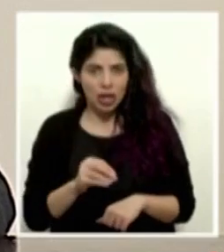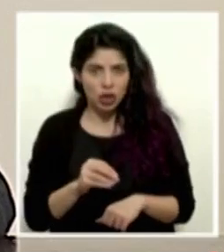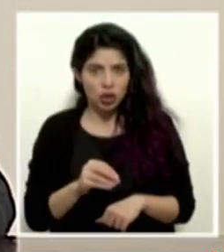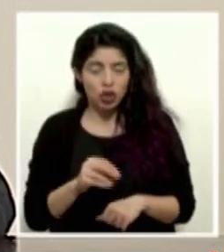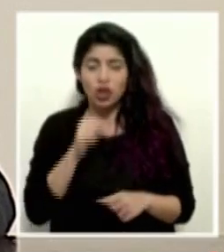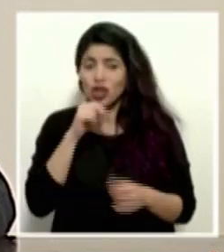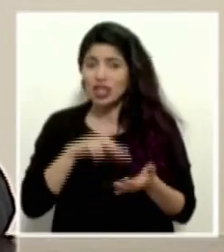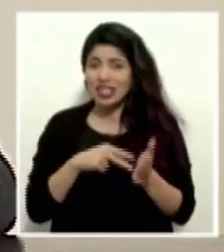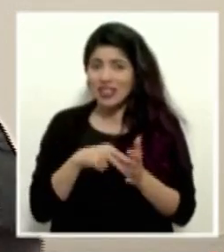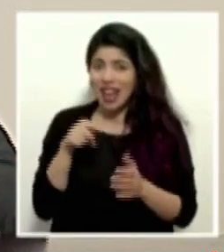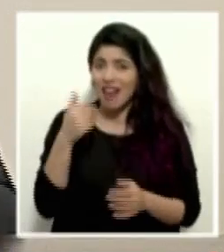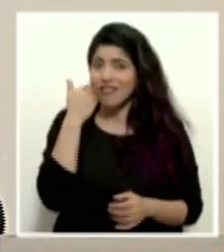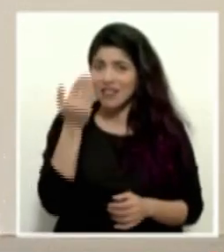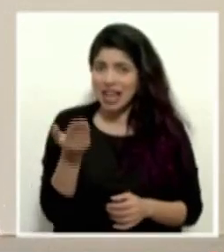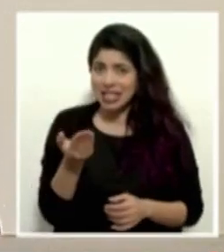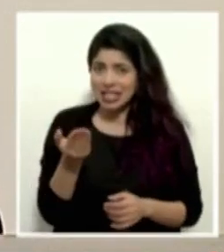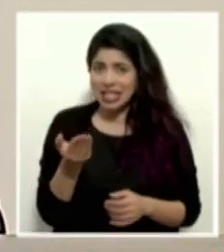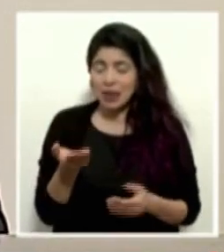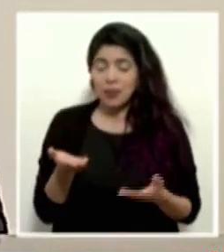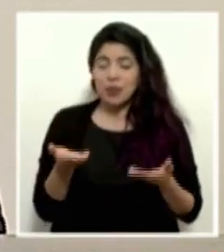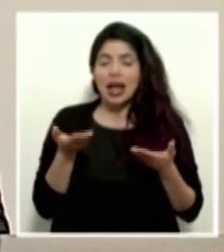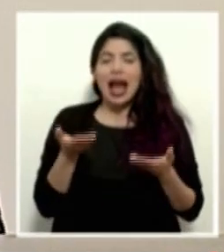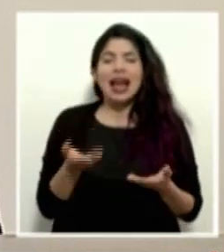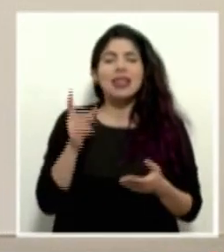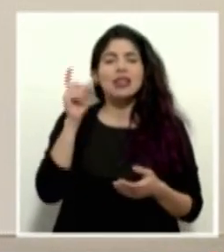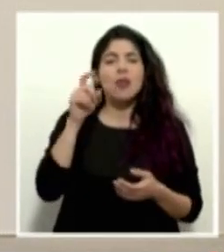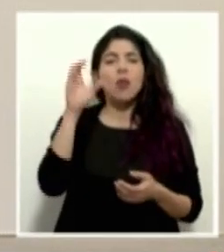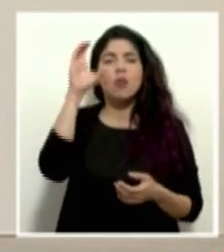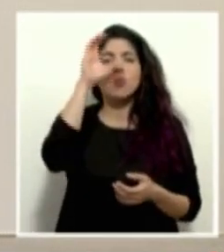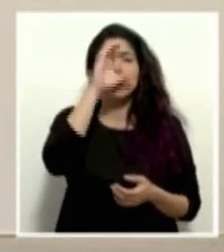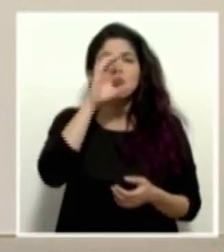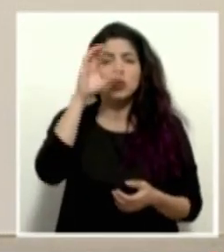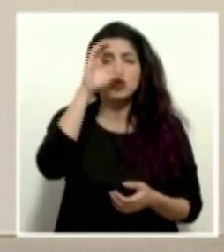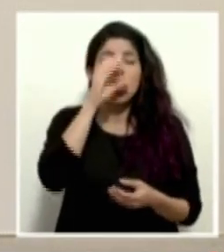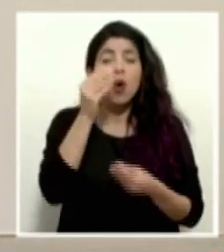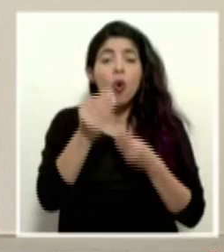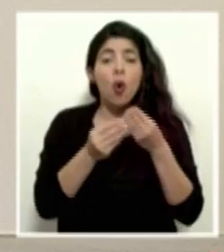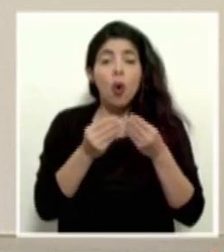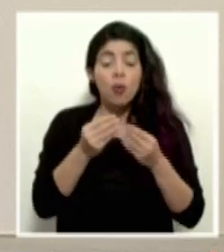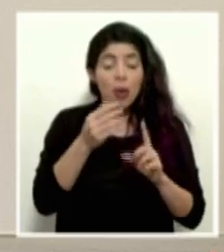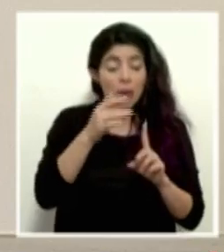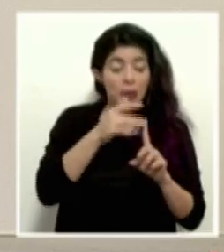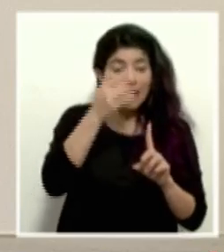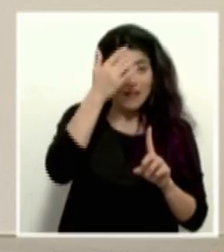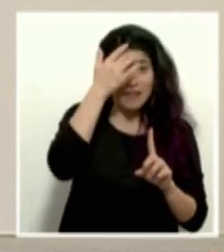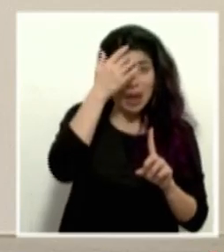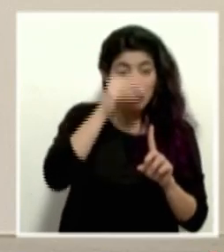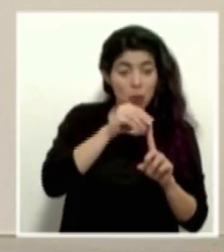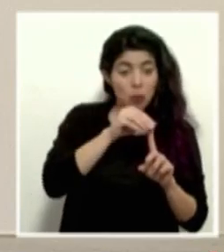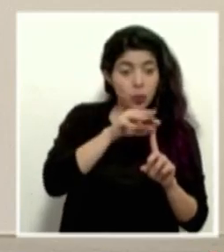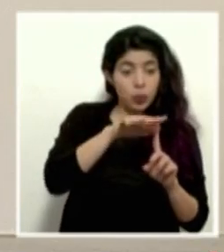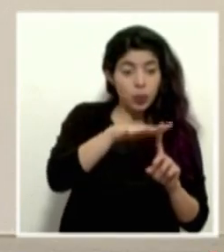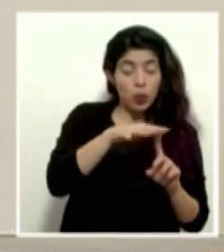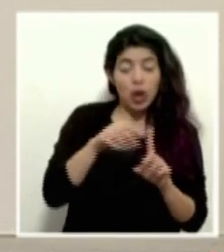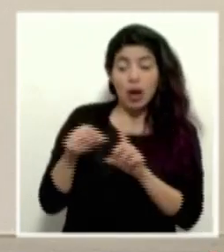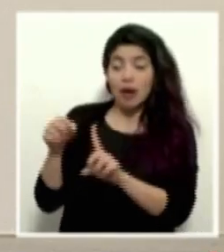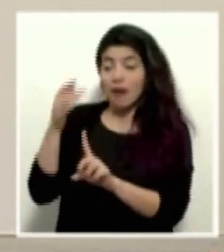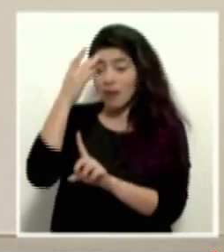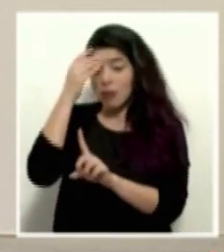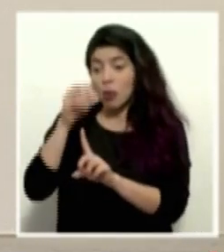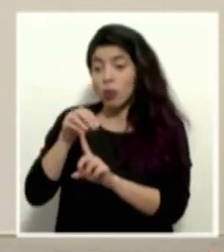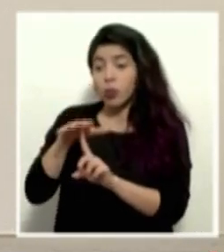es que esto sea tan fácil, o sea, aquí tenemos que buscar la forma de que las cadenas de transmisión, de que los contactos cercanos